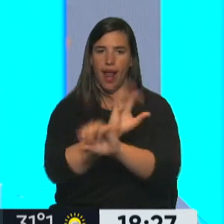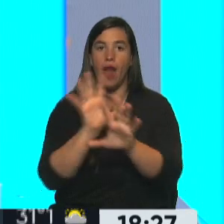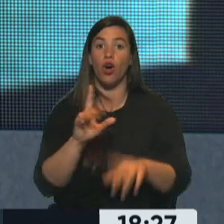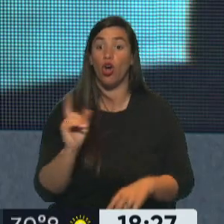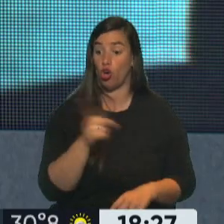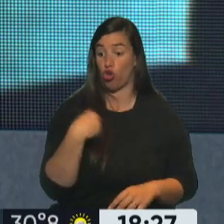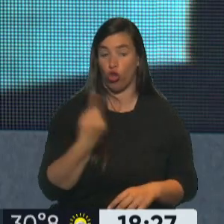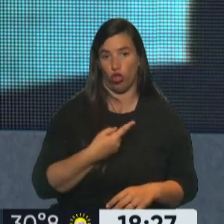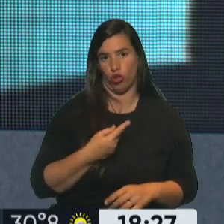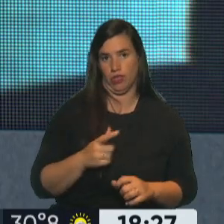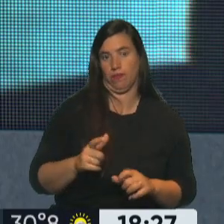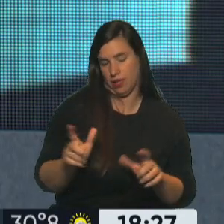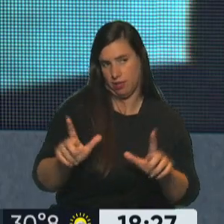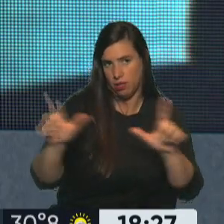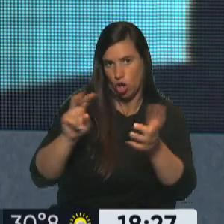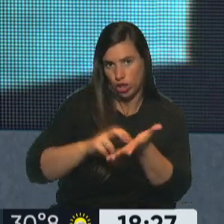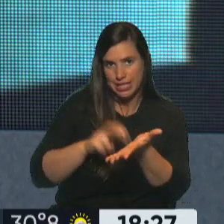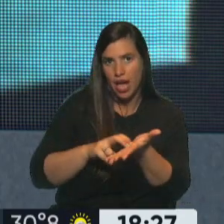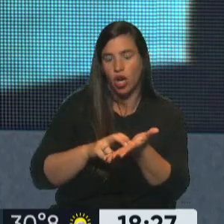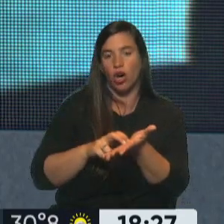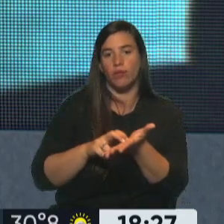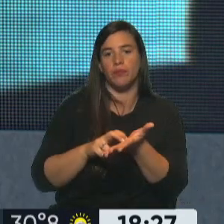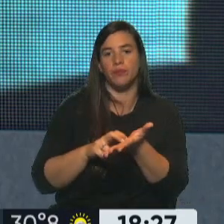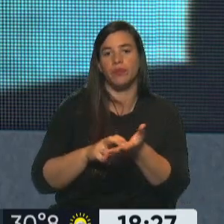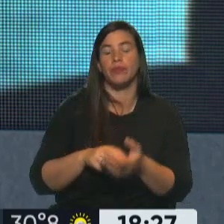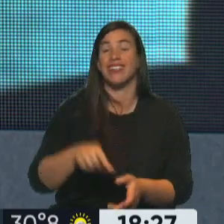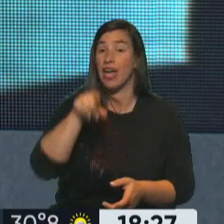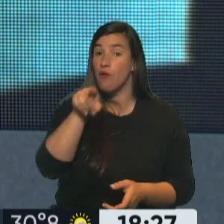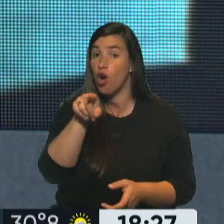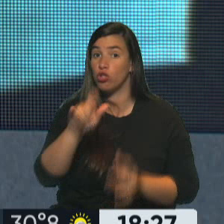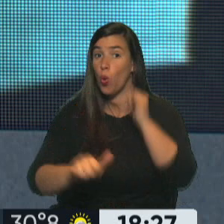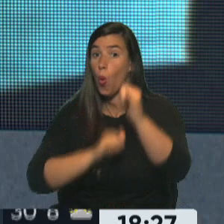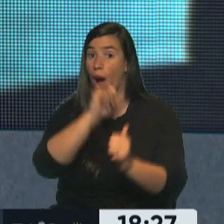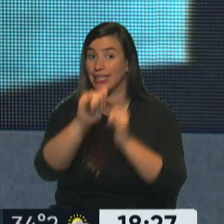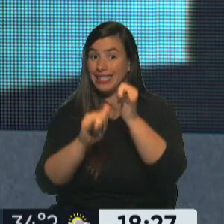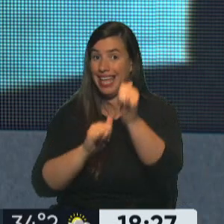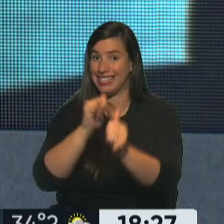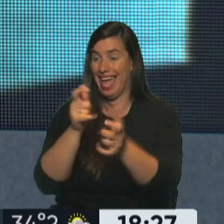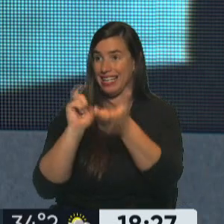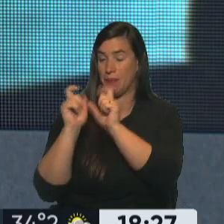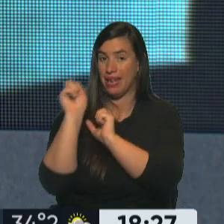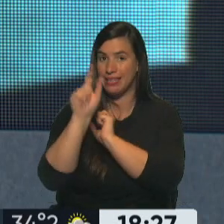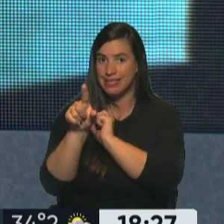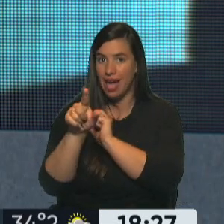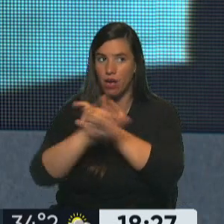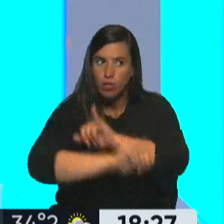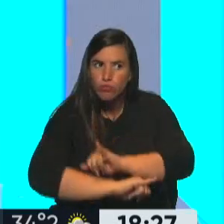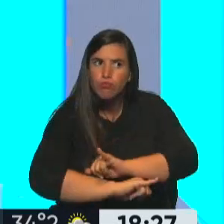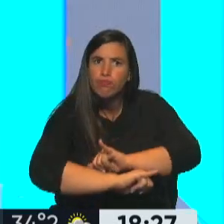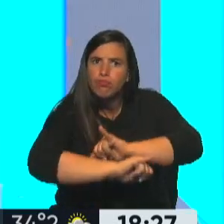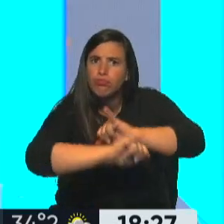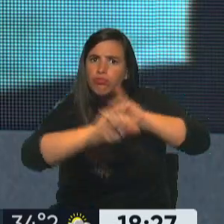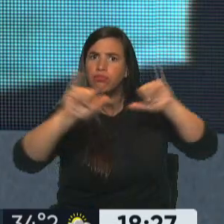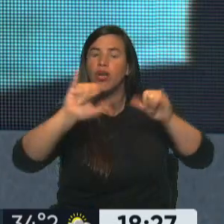y hablando de noticieras, que tu voz se multiplique en miles de voces, no solamente a modo de alerta, no